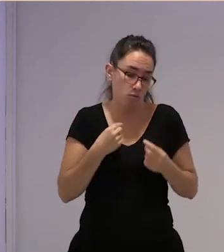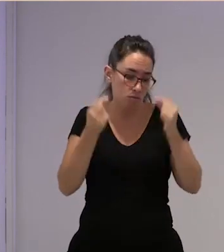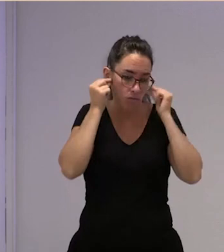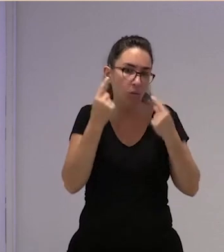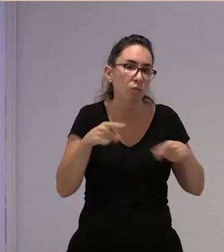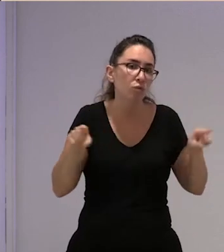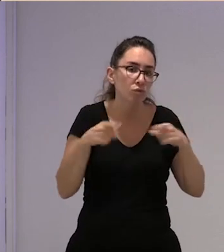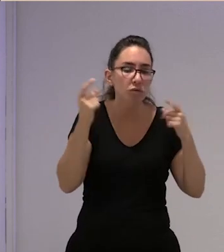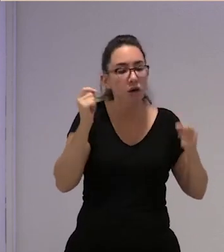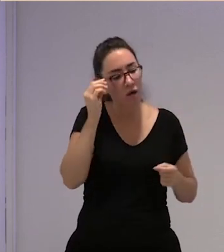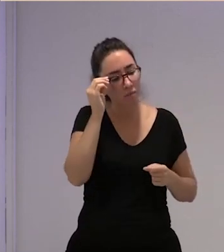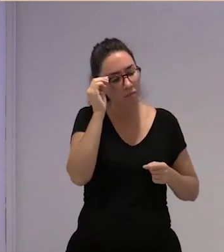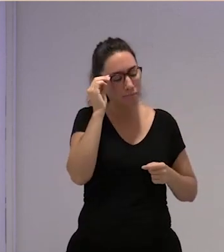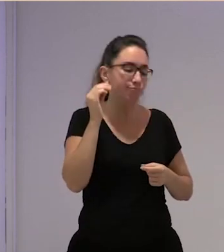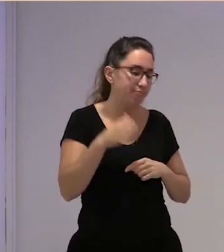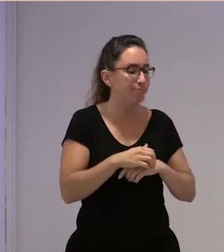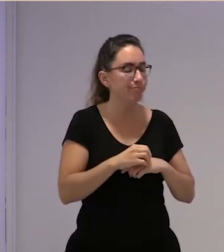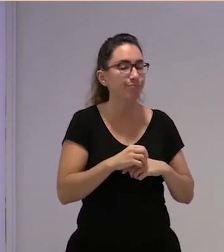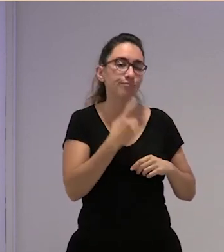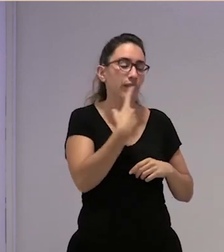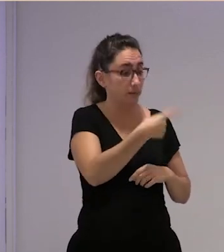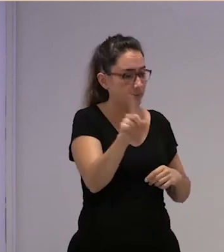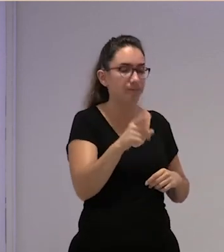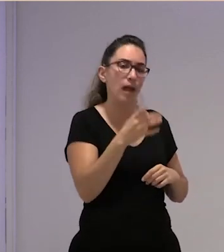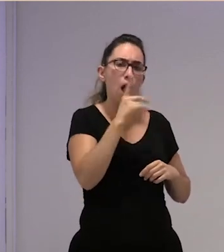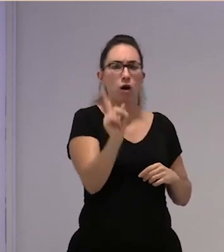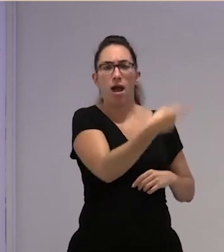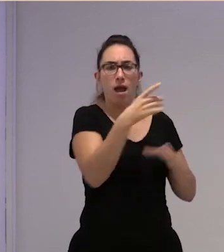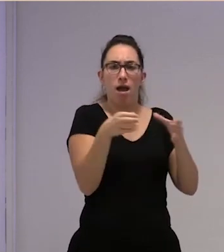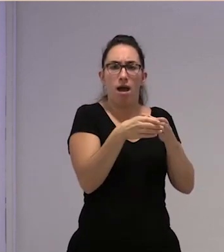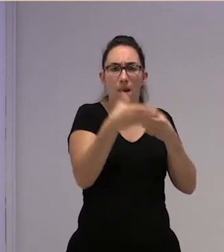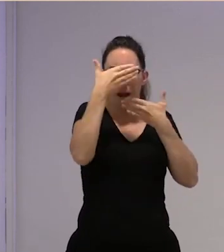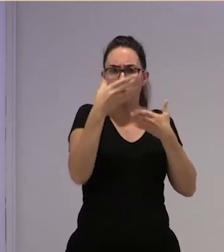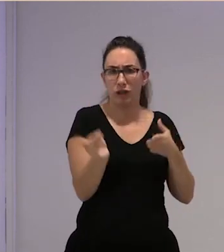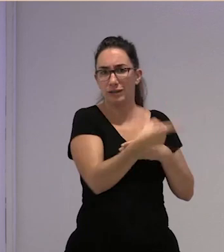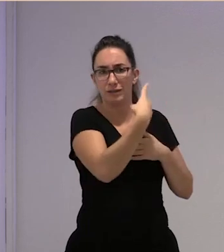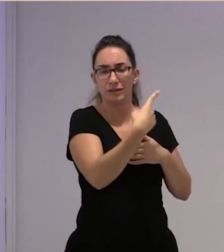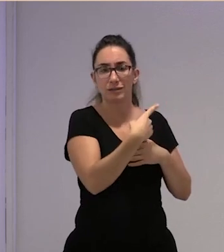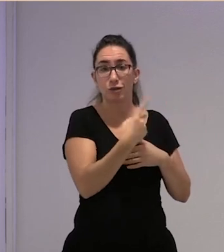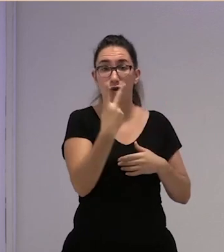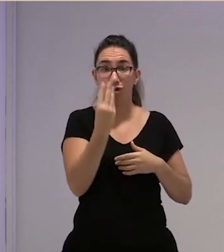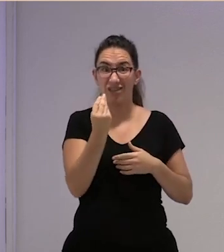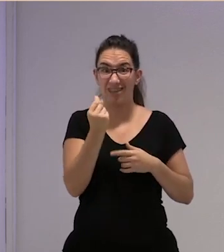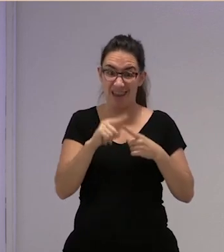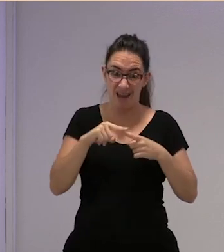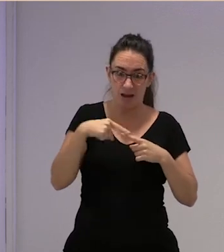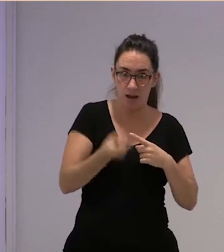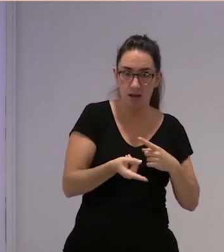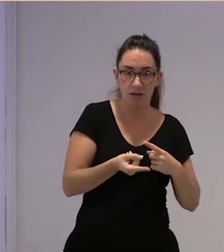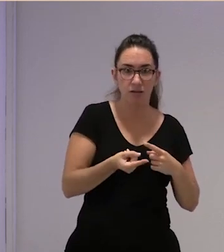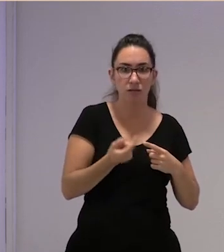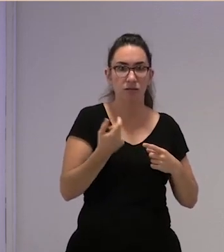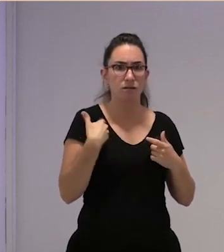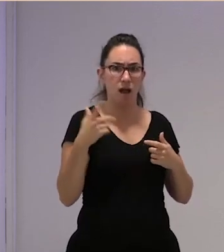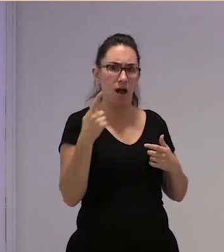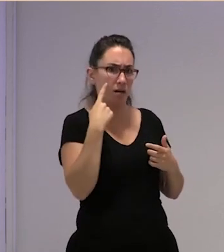y ahora dice bueno, pues ahora te vas con las cuadrillas de Marroquí y fue, creo que a los dos días empezaba a llamar en plan pero esto